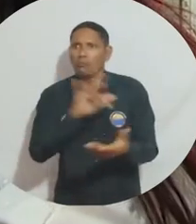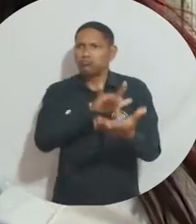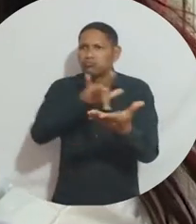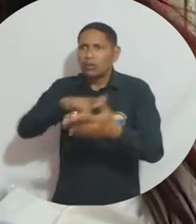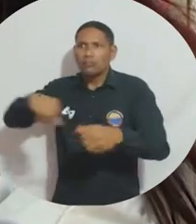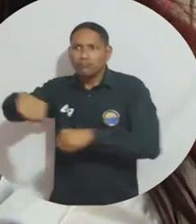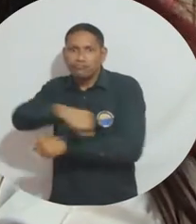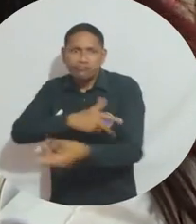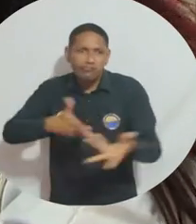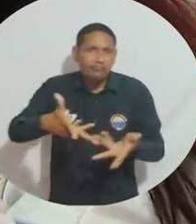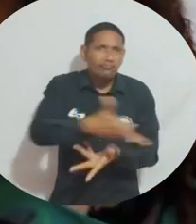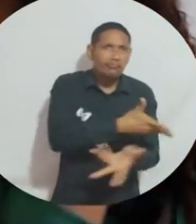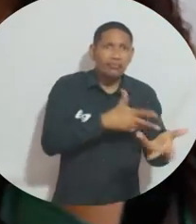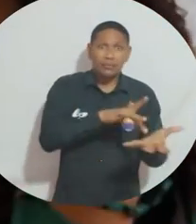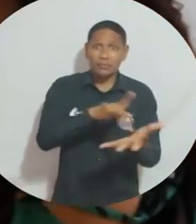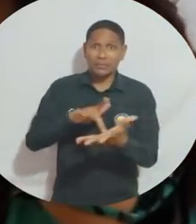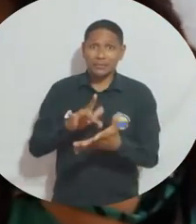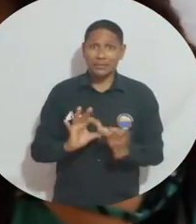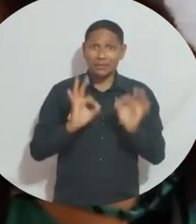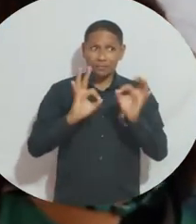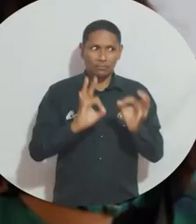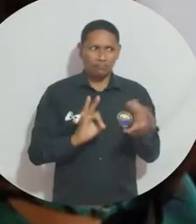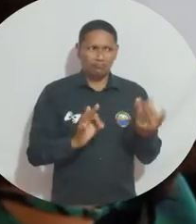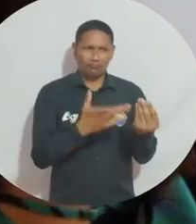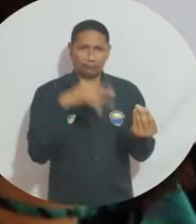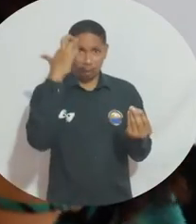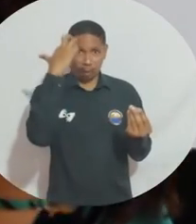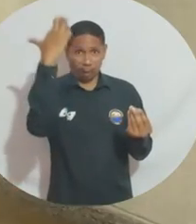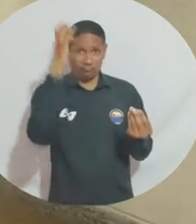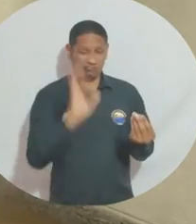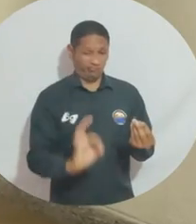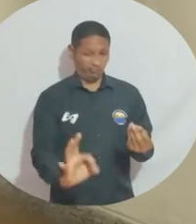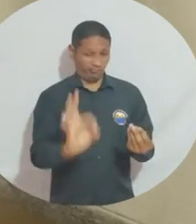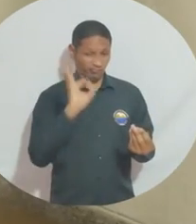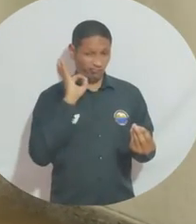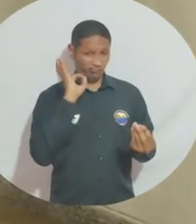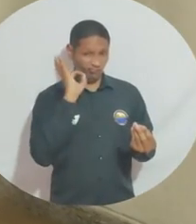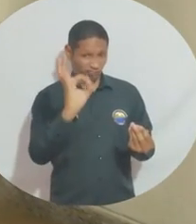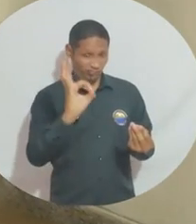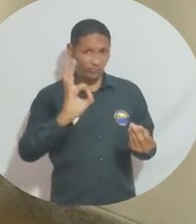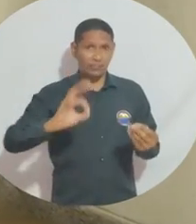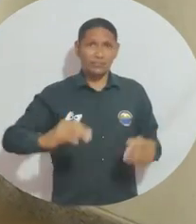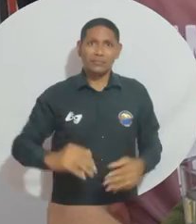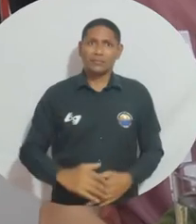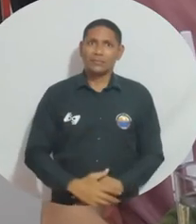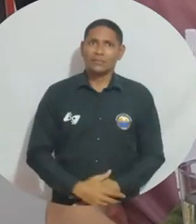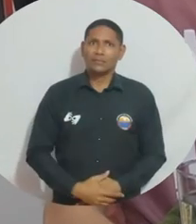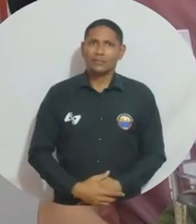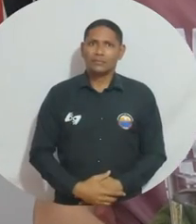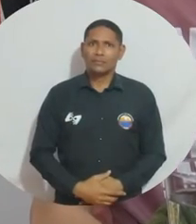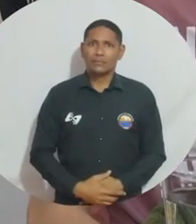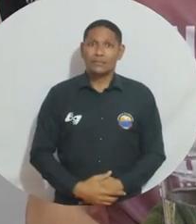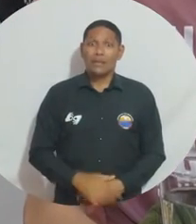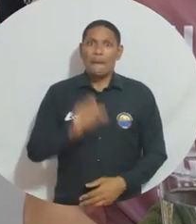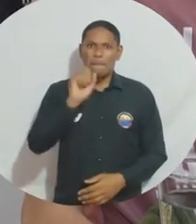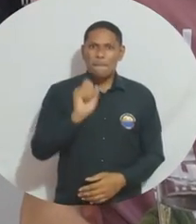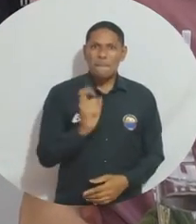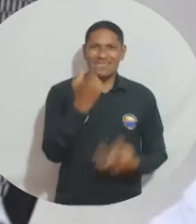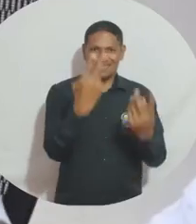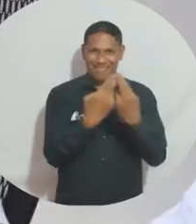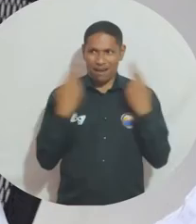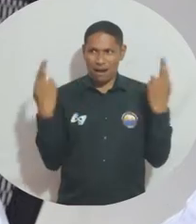garantías para que posteriormente pueda graduar a tiempo y tener profesionales de alta calidad independientemente de su característica.